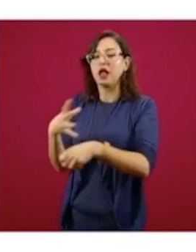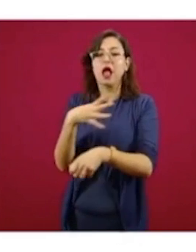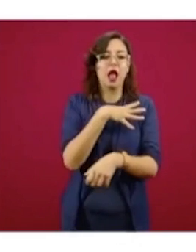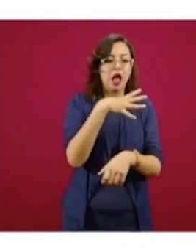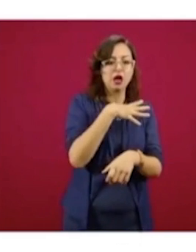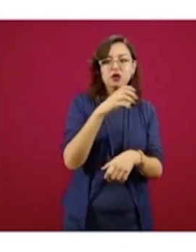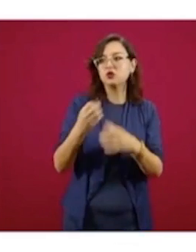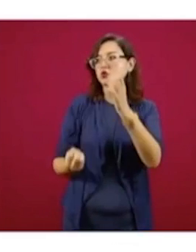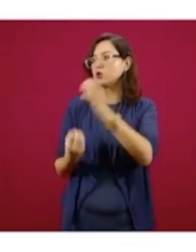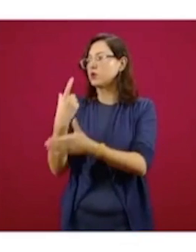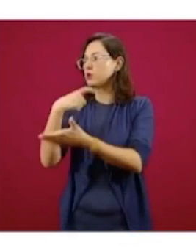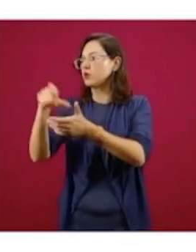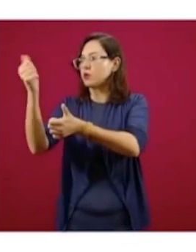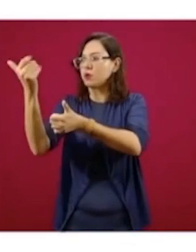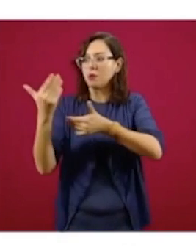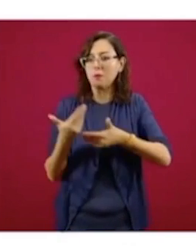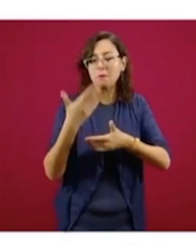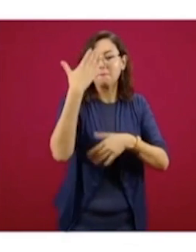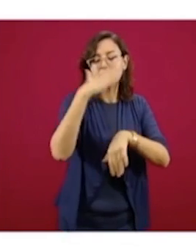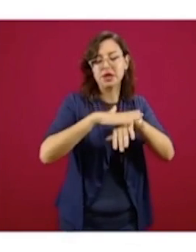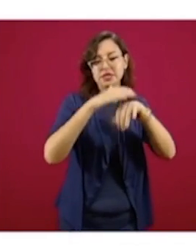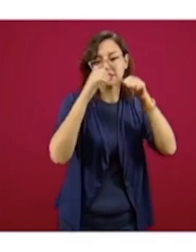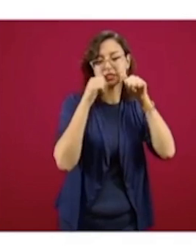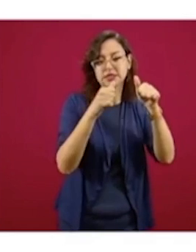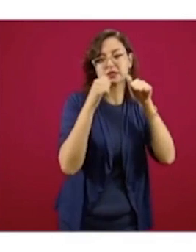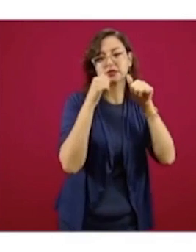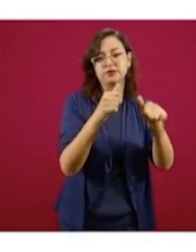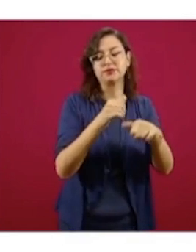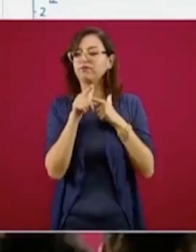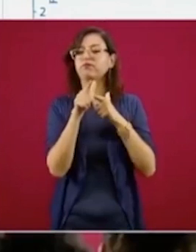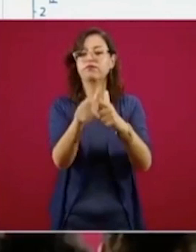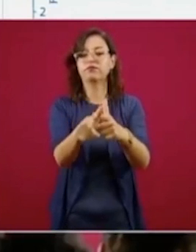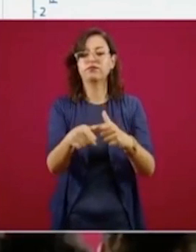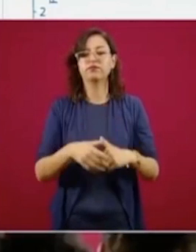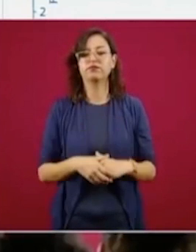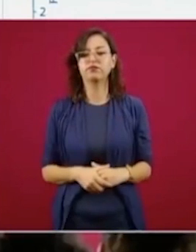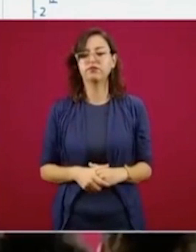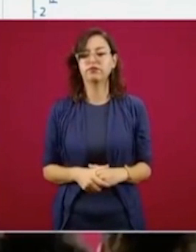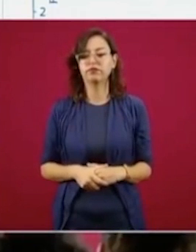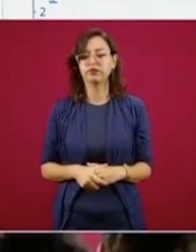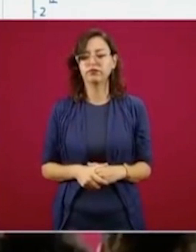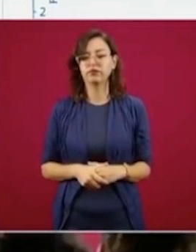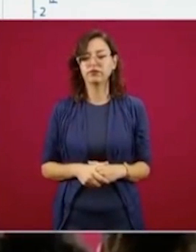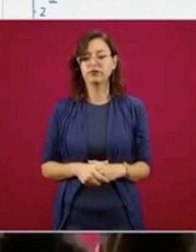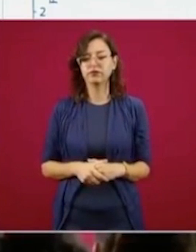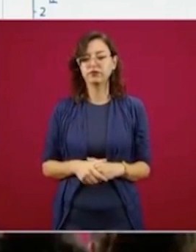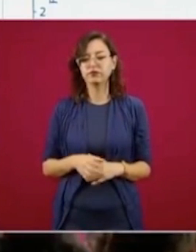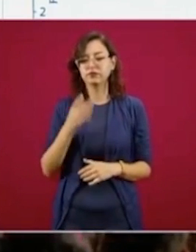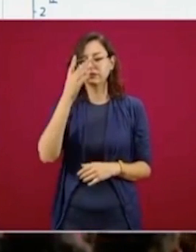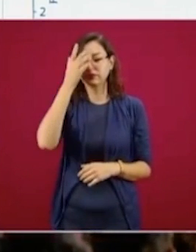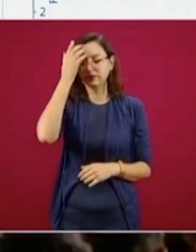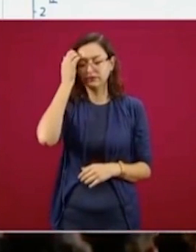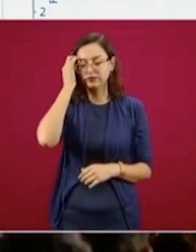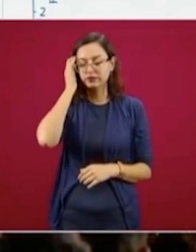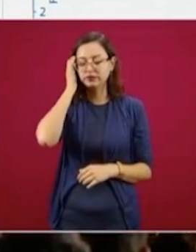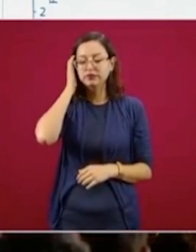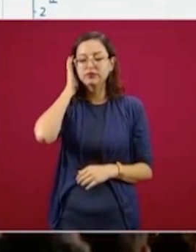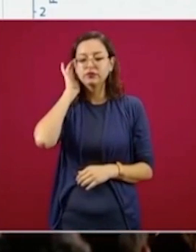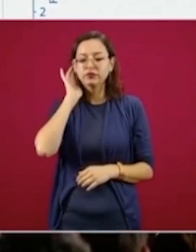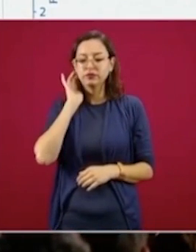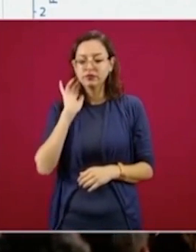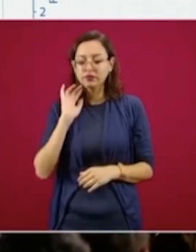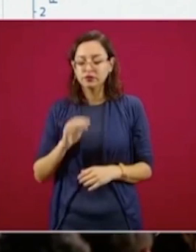y poder garantizar la atención de todas las personas. Vean ustedes que las líneas